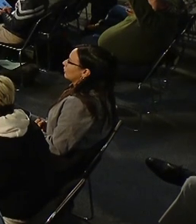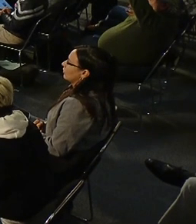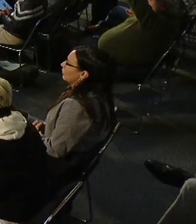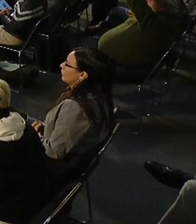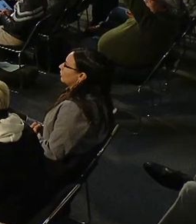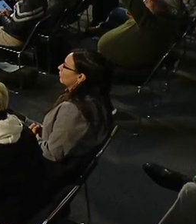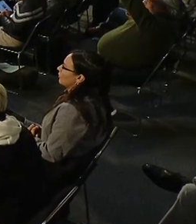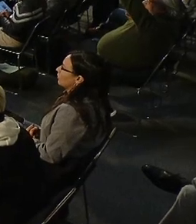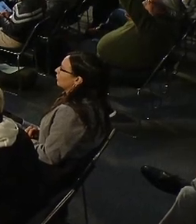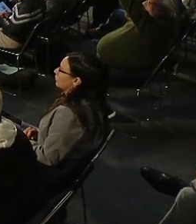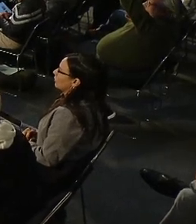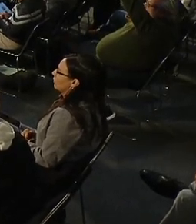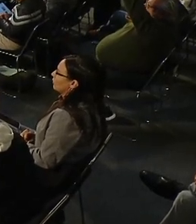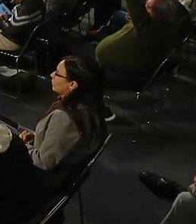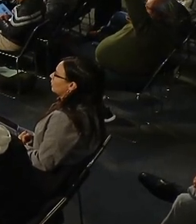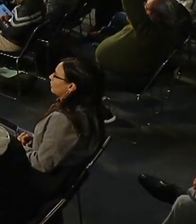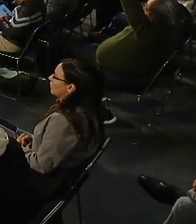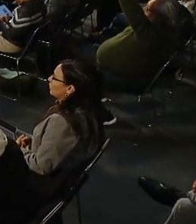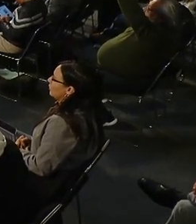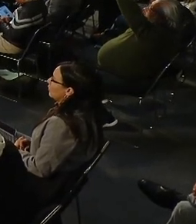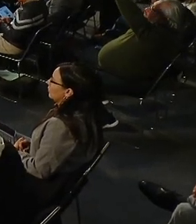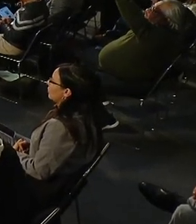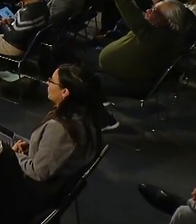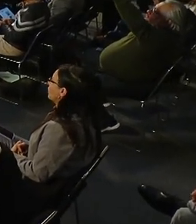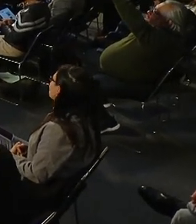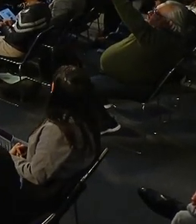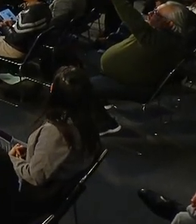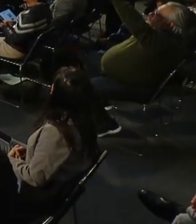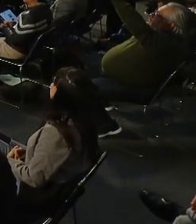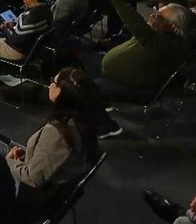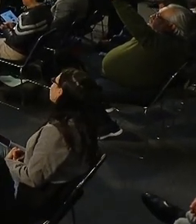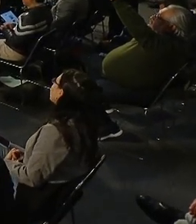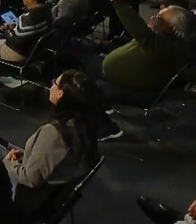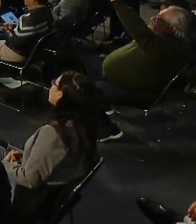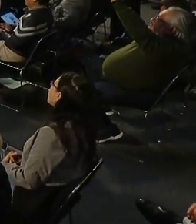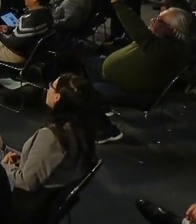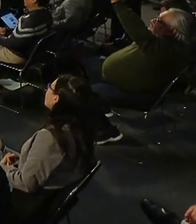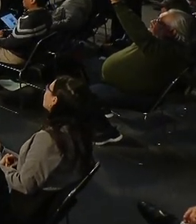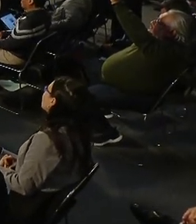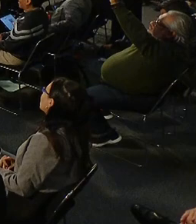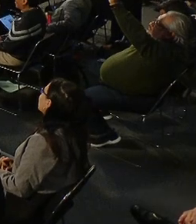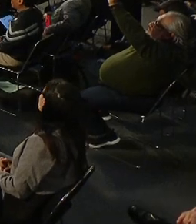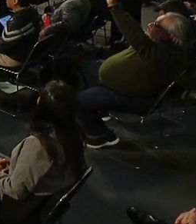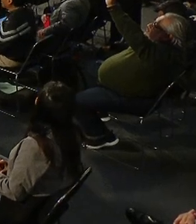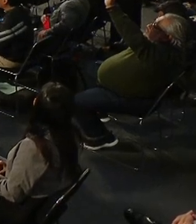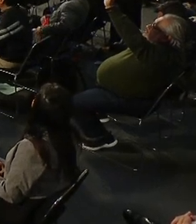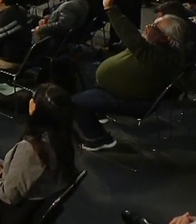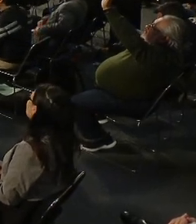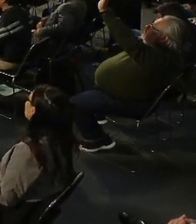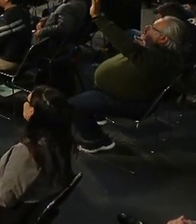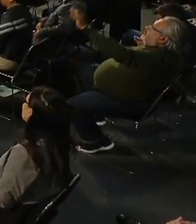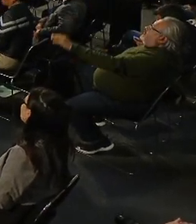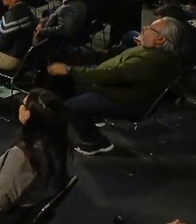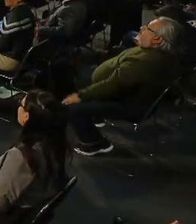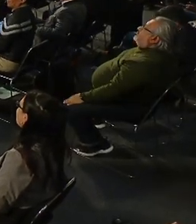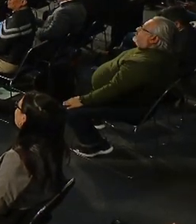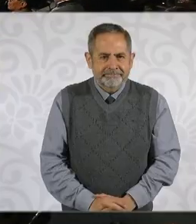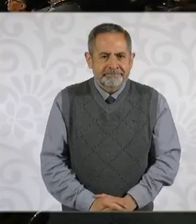Gobierno de México, segundo piso de la Cuarta Transformación. Adelante, Rosa.